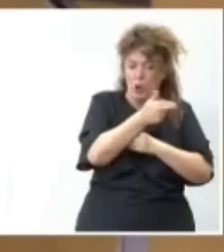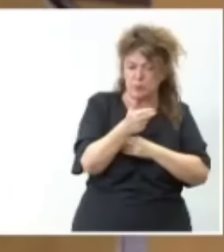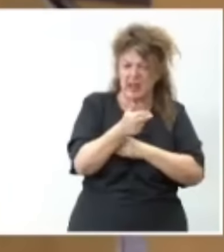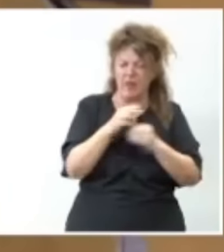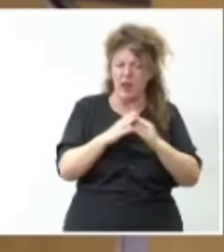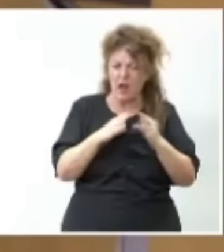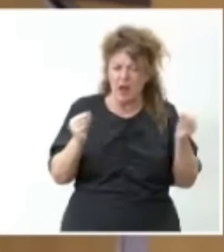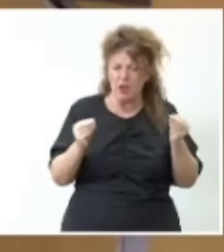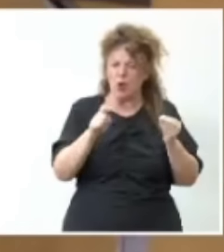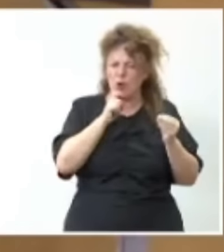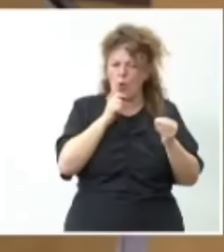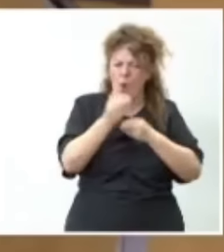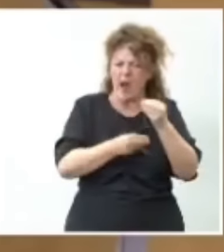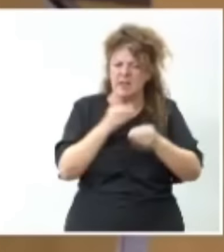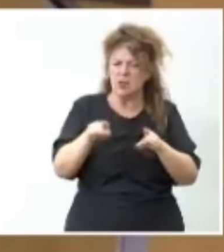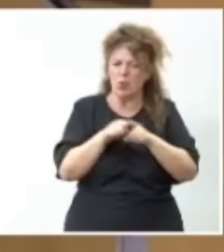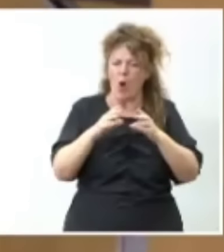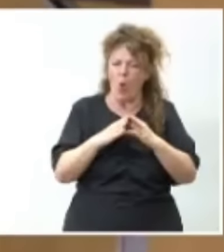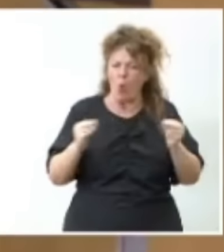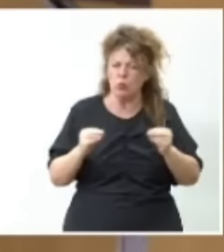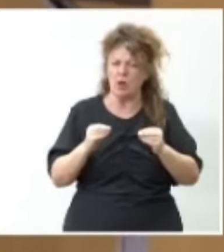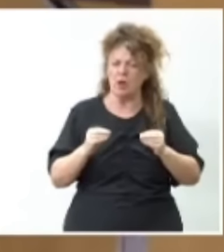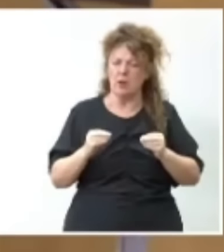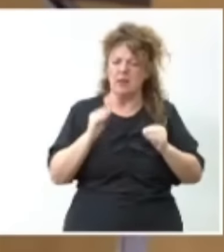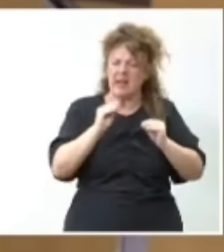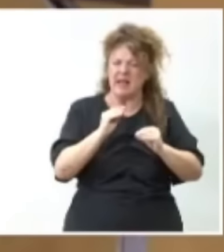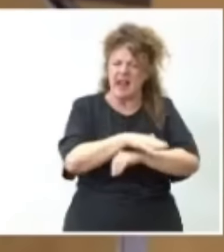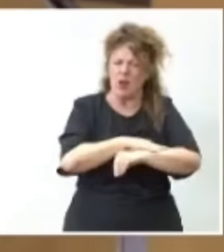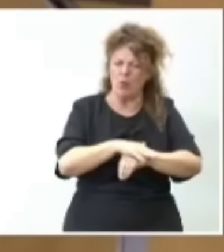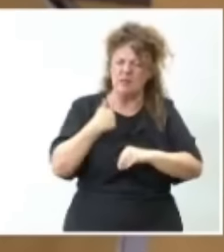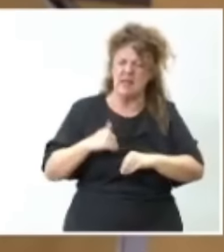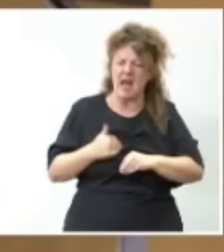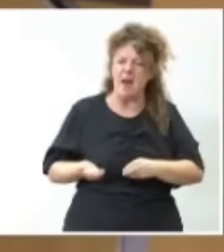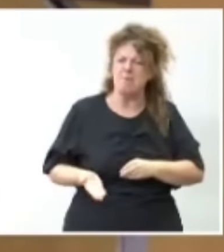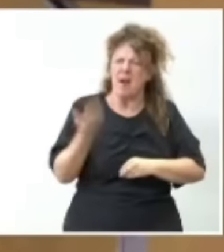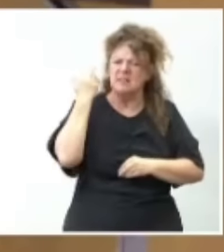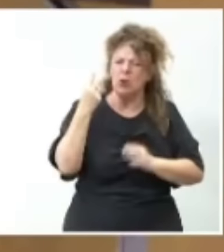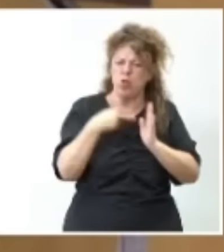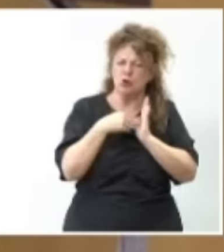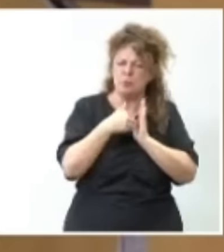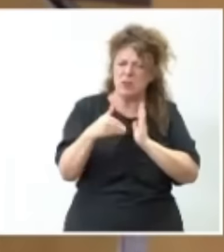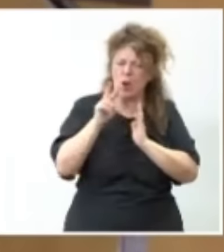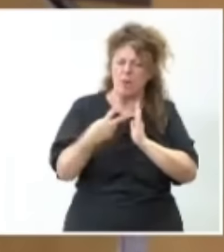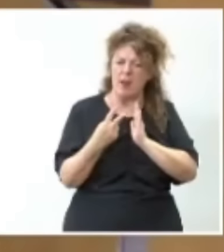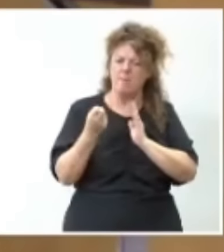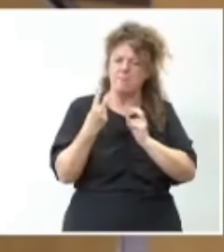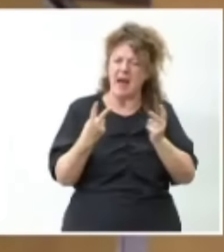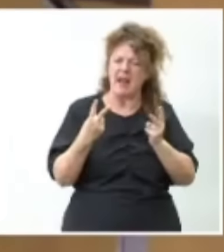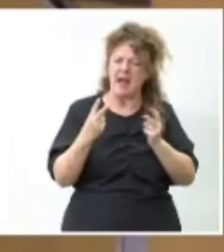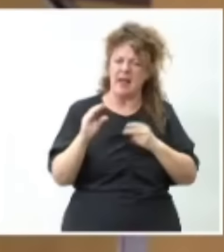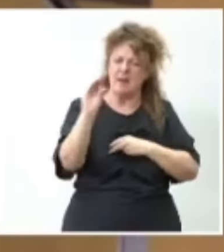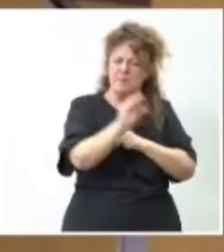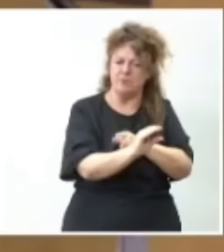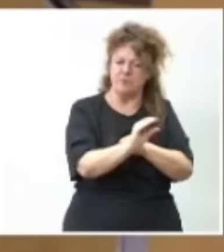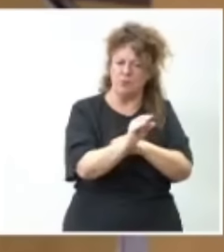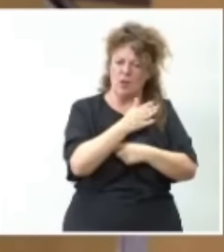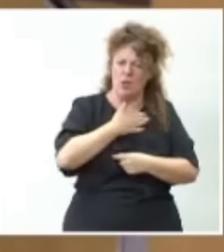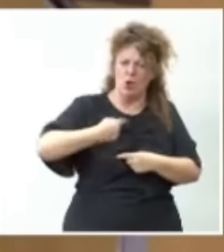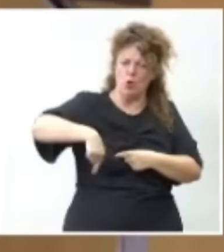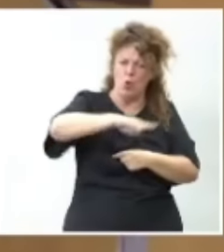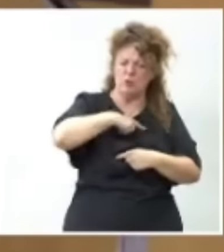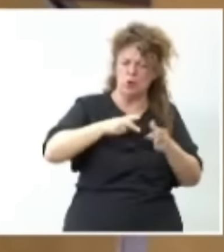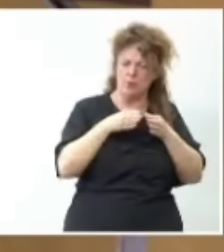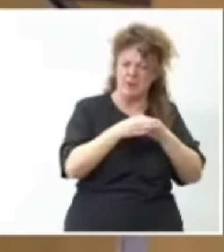de Andalucía, ¿cómo ha hecho la Junta de Andalucía y su gobierno? Que ya ha sacado más de dos millones de euros para ponerlos en manos de nuestros